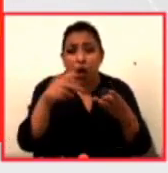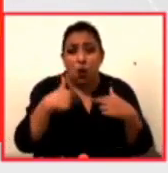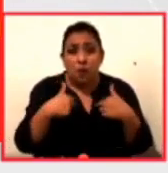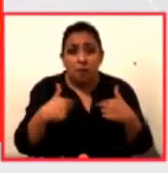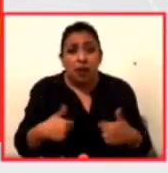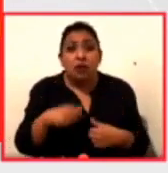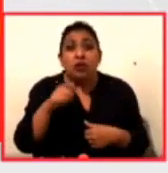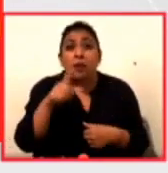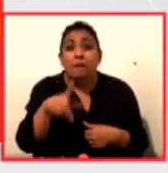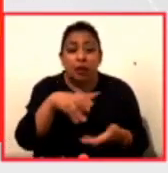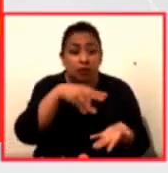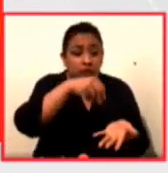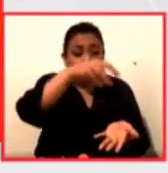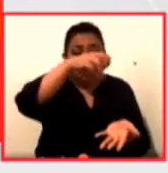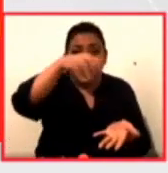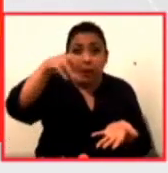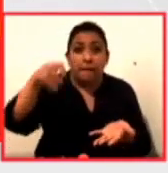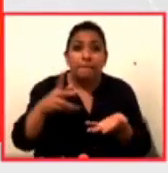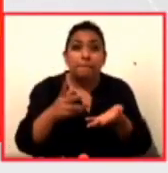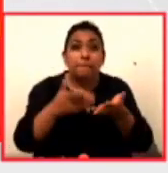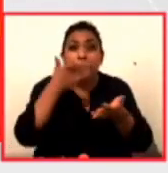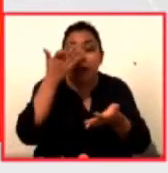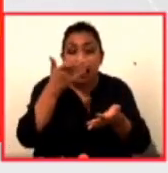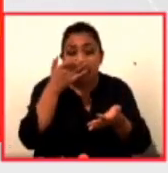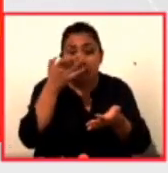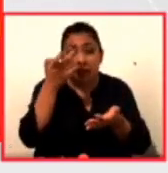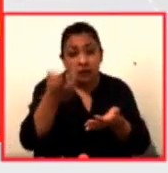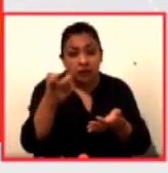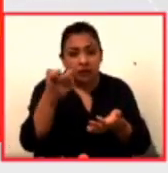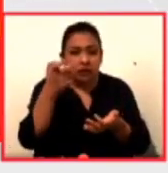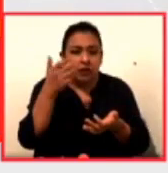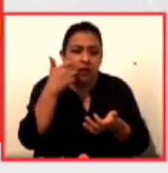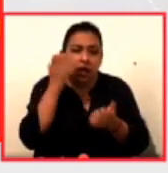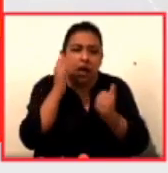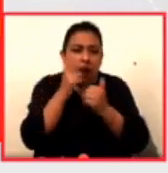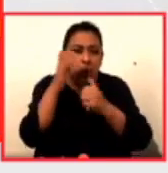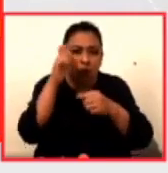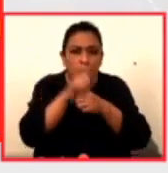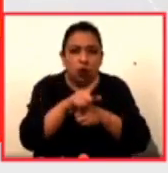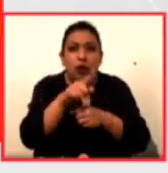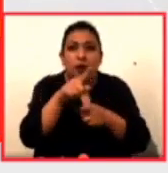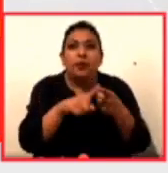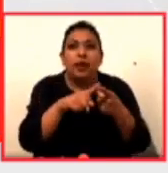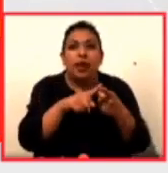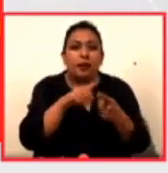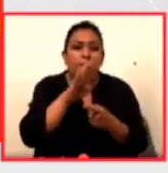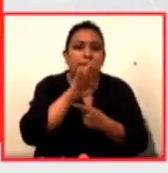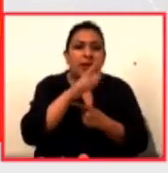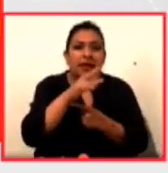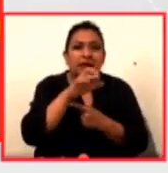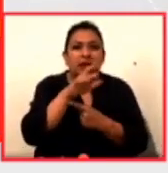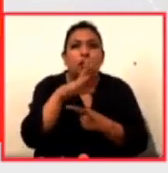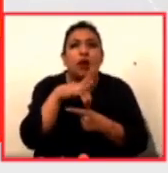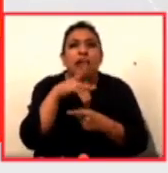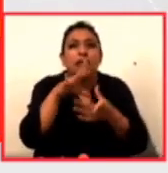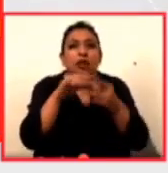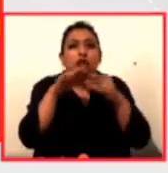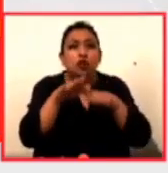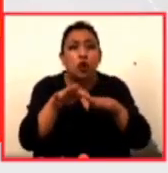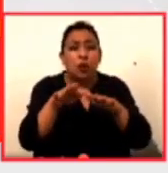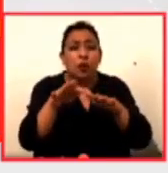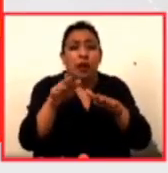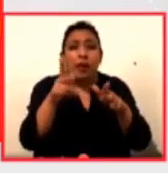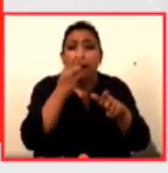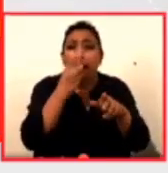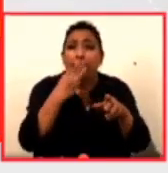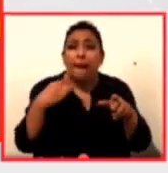polinización de las plantas si quieren un referente de cultura popular por ahí hay un capítulo de Black Mirror donde habla de la extinción de las abejas si quieren